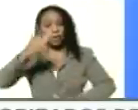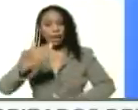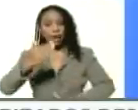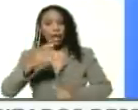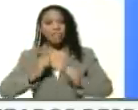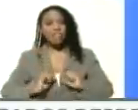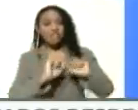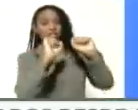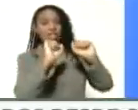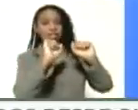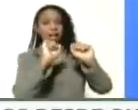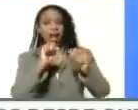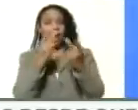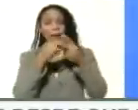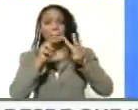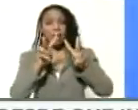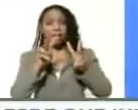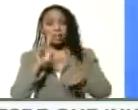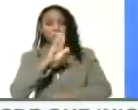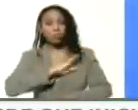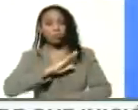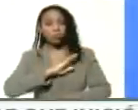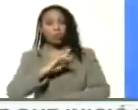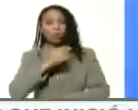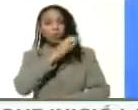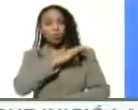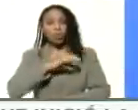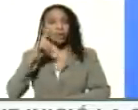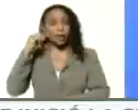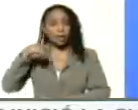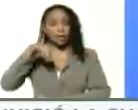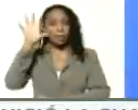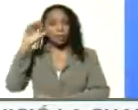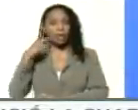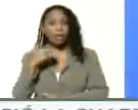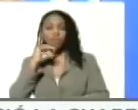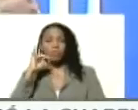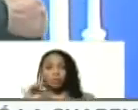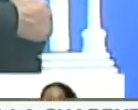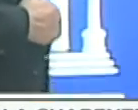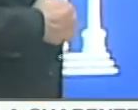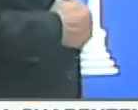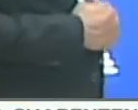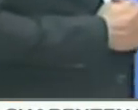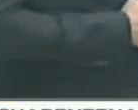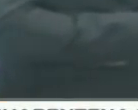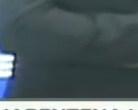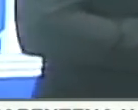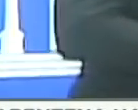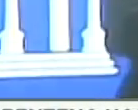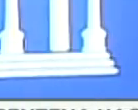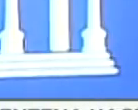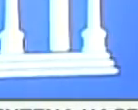en defensa de la paz y la soberanía de la patria. Es la información que podemos aportar esta hora y con ella retornamos en contacto informativo a los estudios de Venezolana de Televisión.